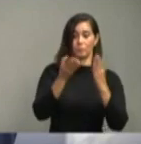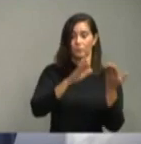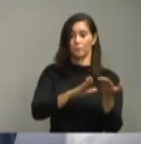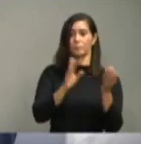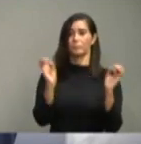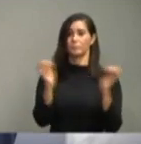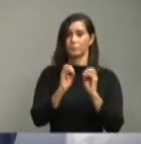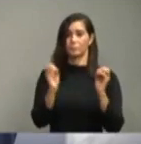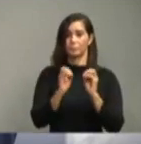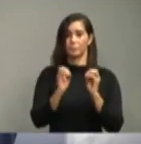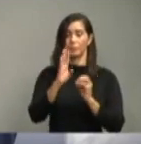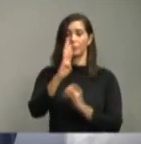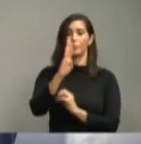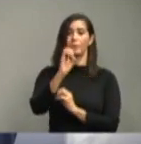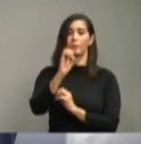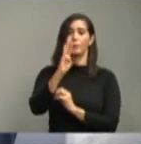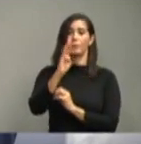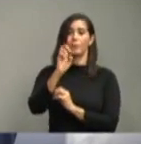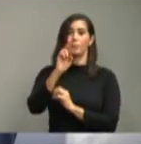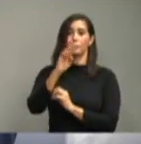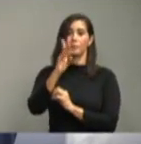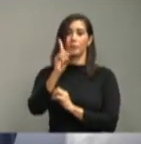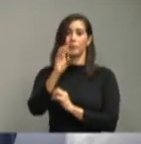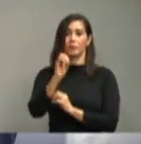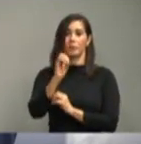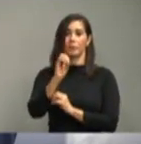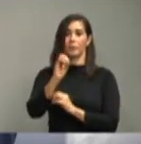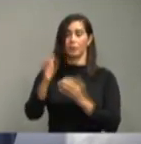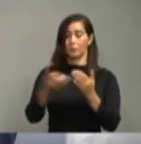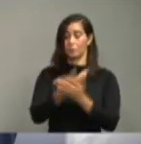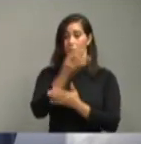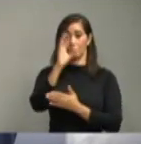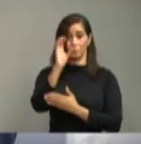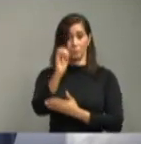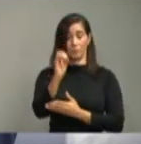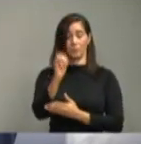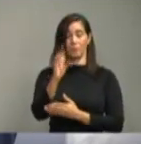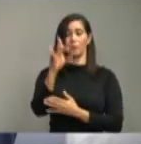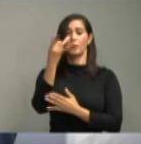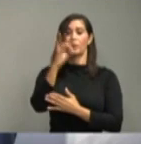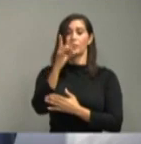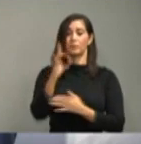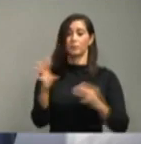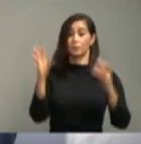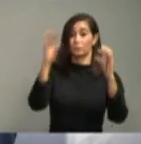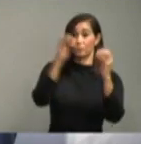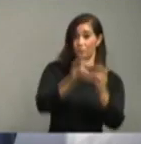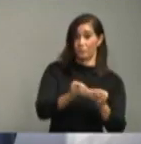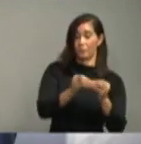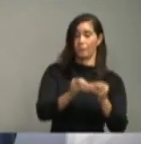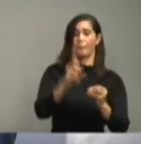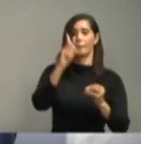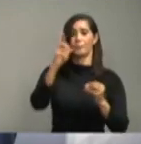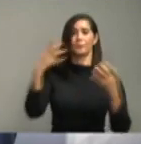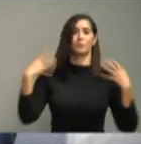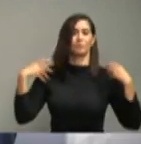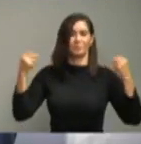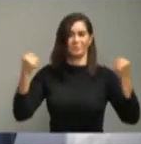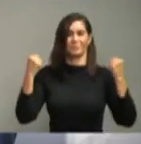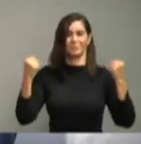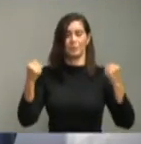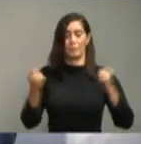Valverde, 0 casos nuevos, 8 acumulados, 1 recuperado,